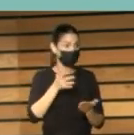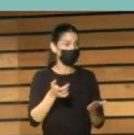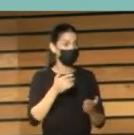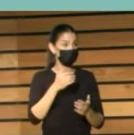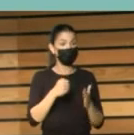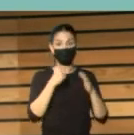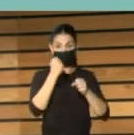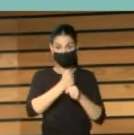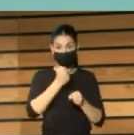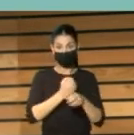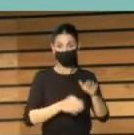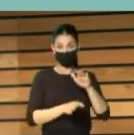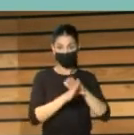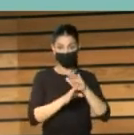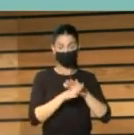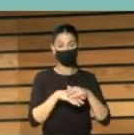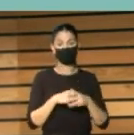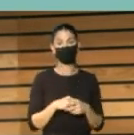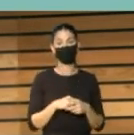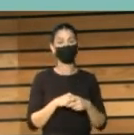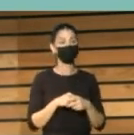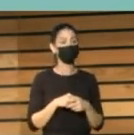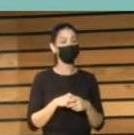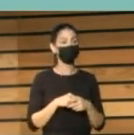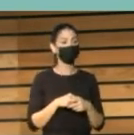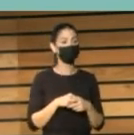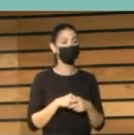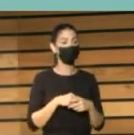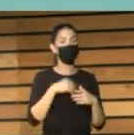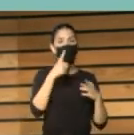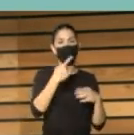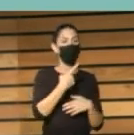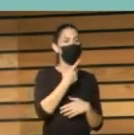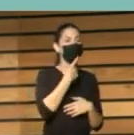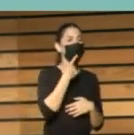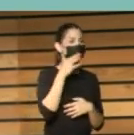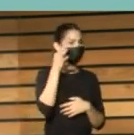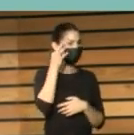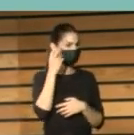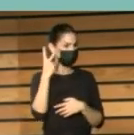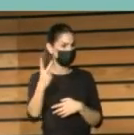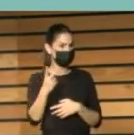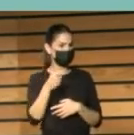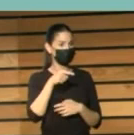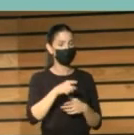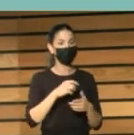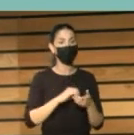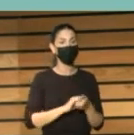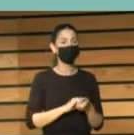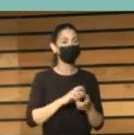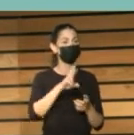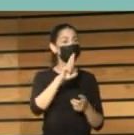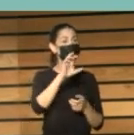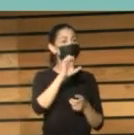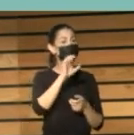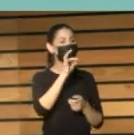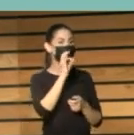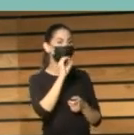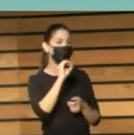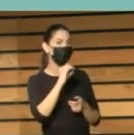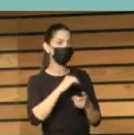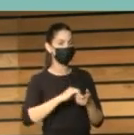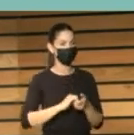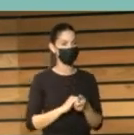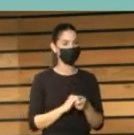Tienen ustedes, lo ha comentado Encarna, lo ha comentado Guasimara, un reto muy importante que es replantear el